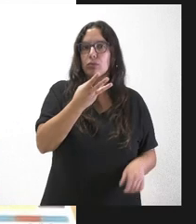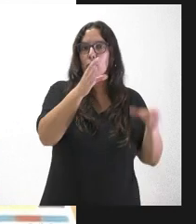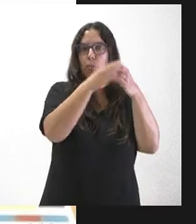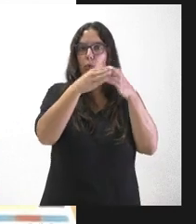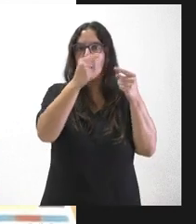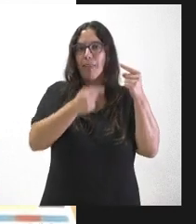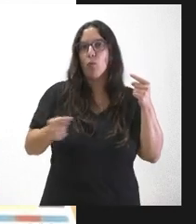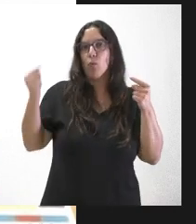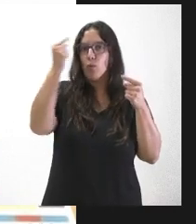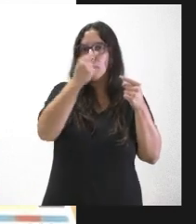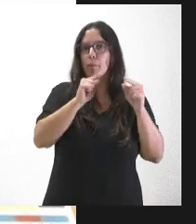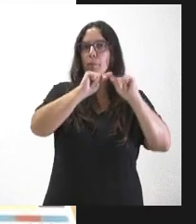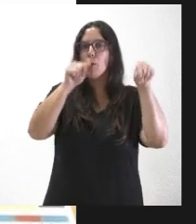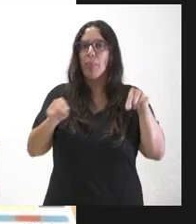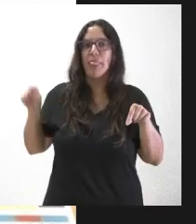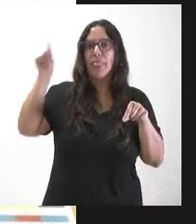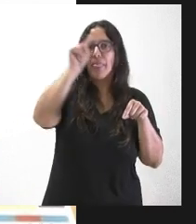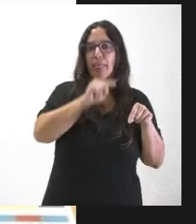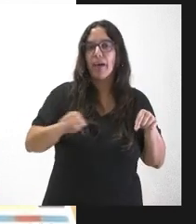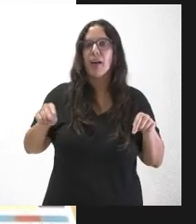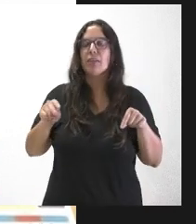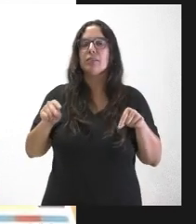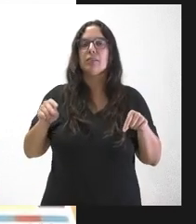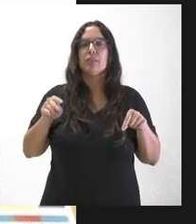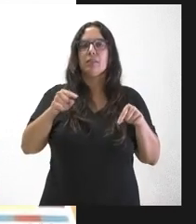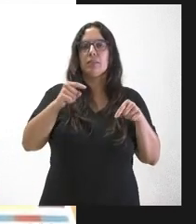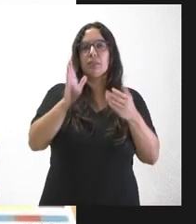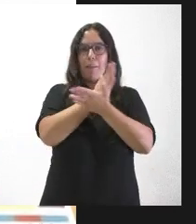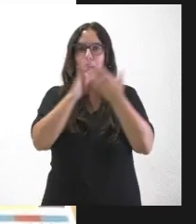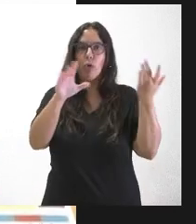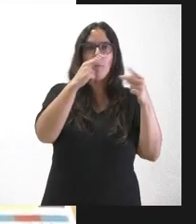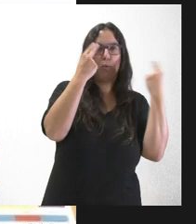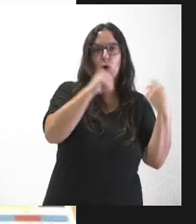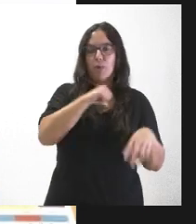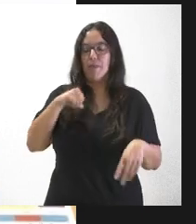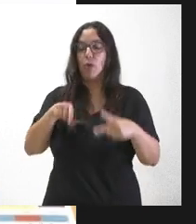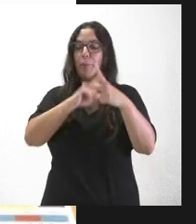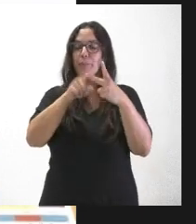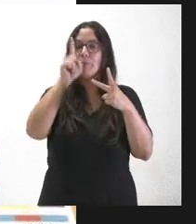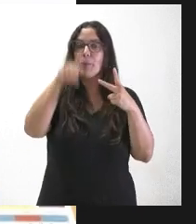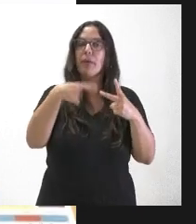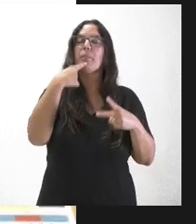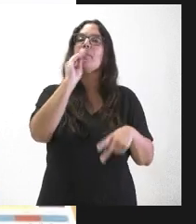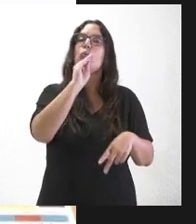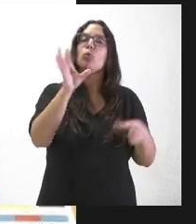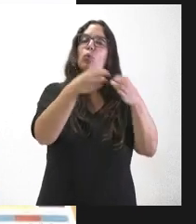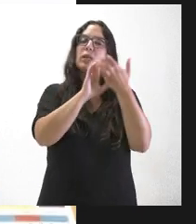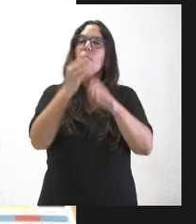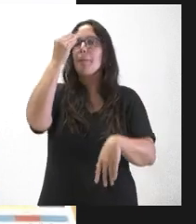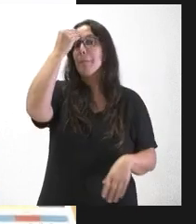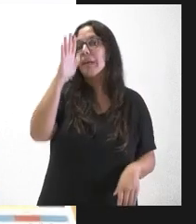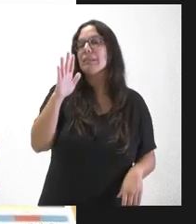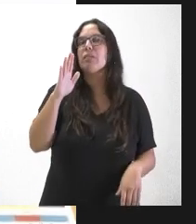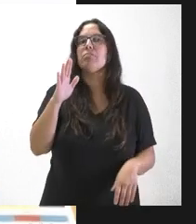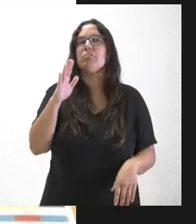provincias a escuelas que sean municipales y escuelas que sean privadas. Y, por otro lado, quería preguntar si la Junta se plantea, ya que